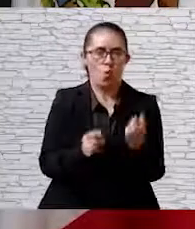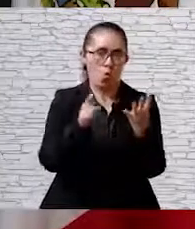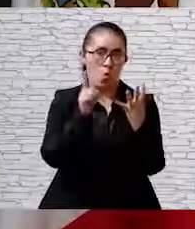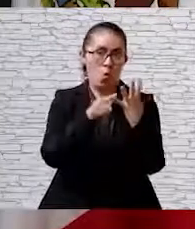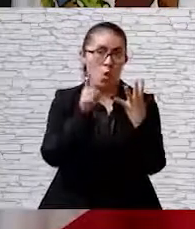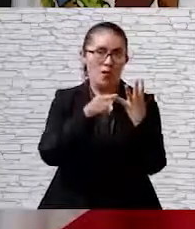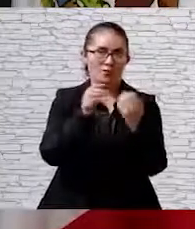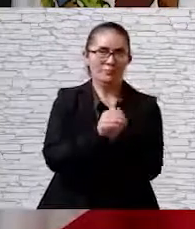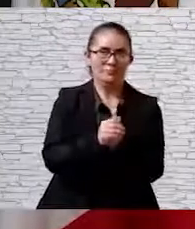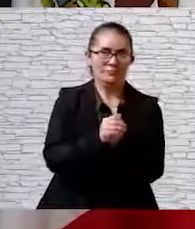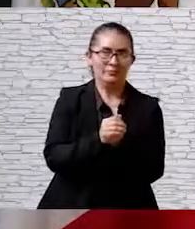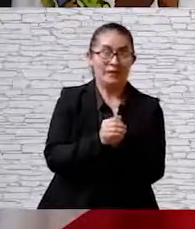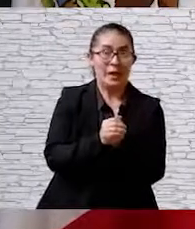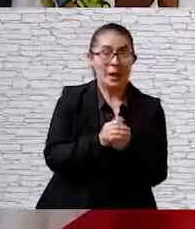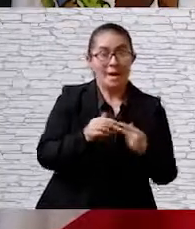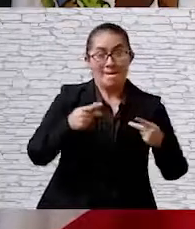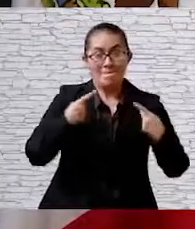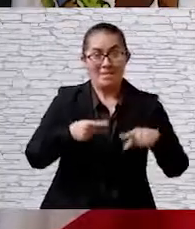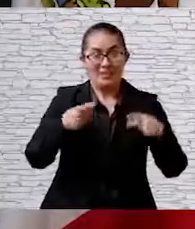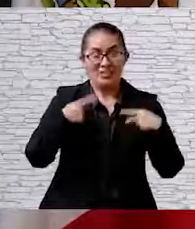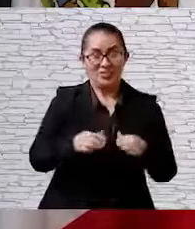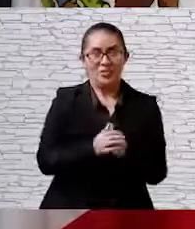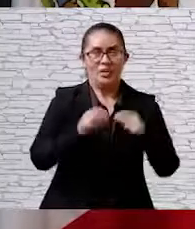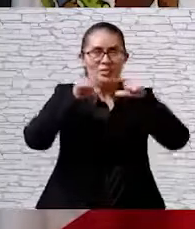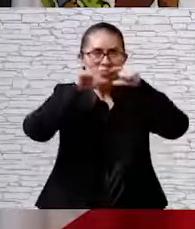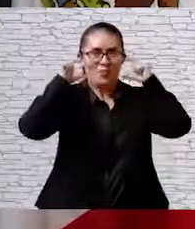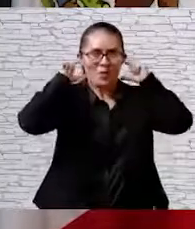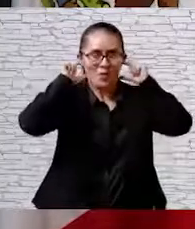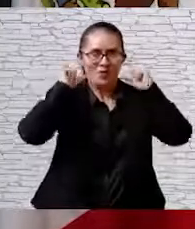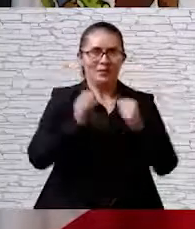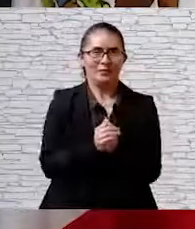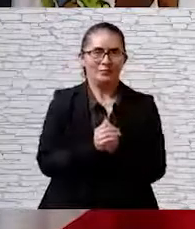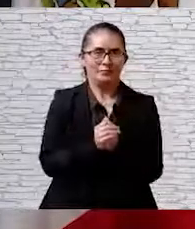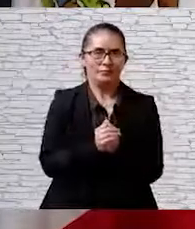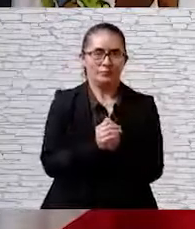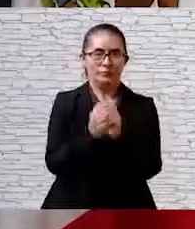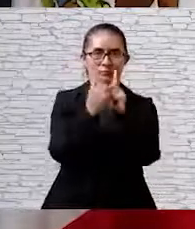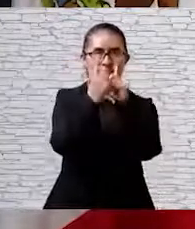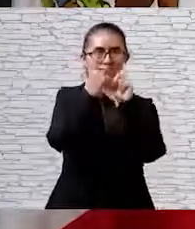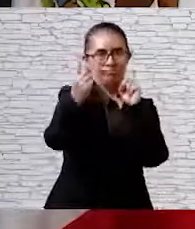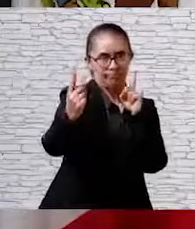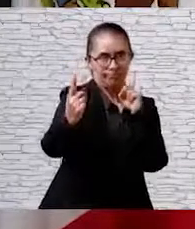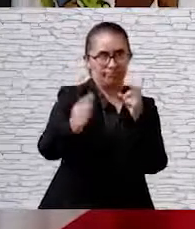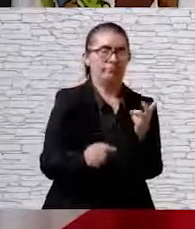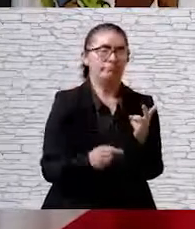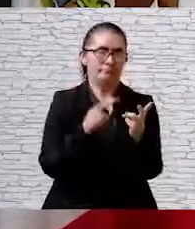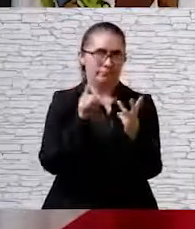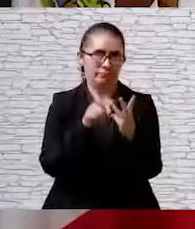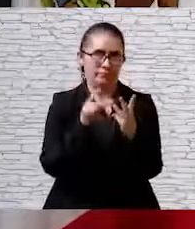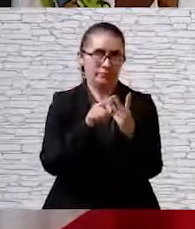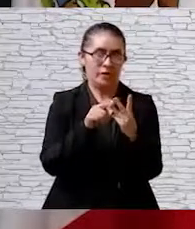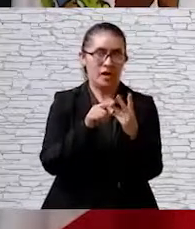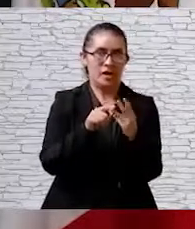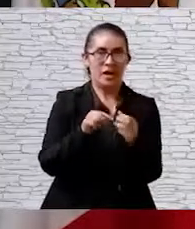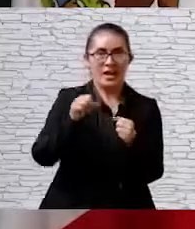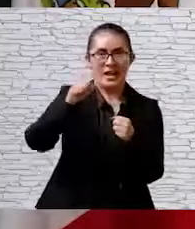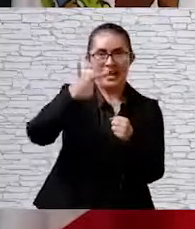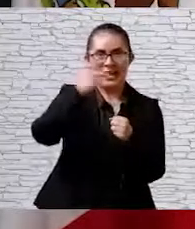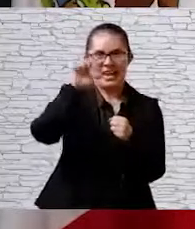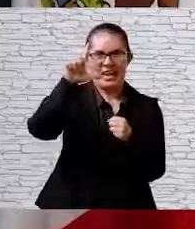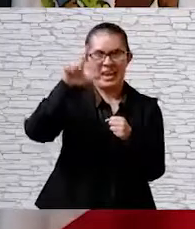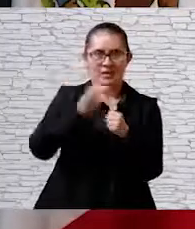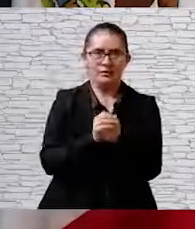aquellas personas que no cumplan el uso obligatorio de cubrebocas, mantener su sana distancia, usar gel